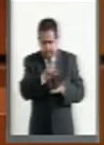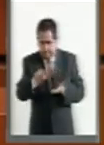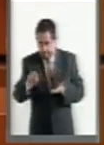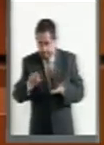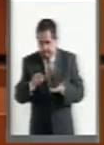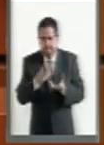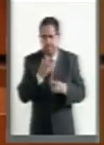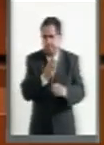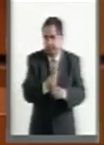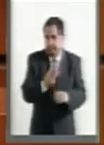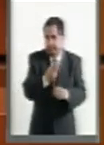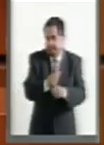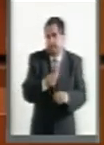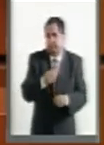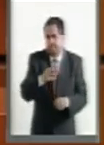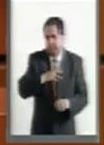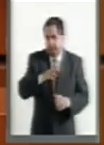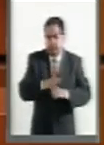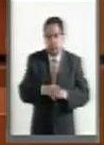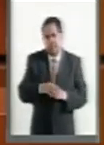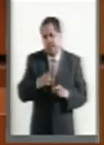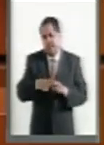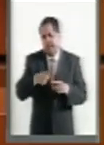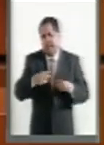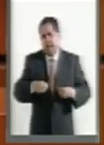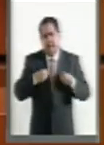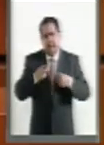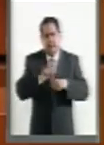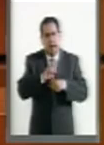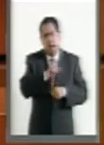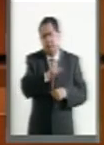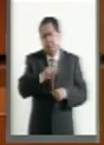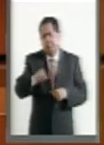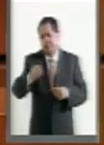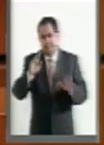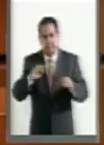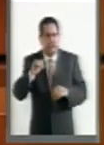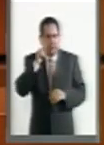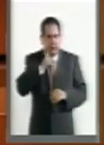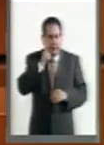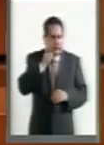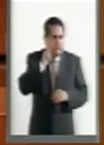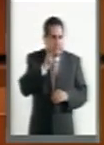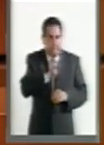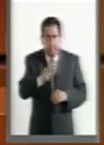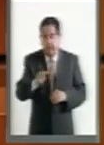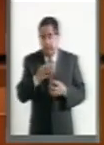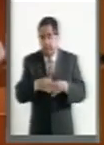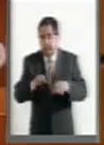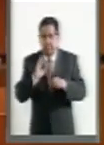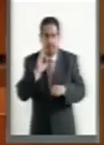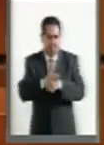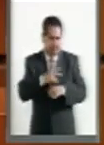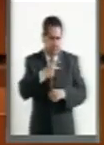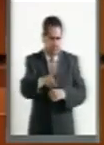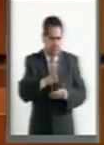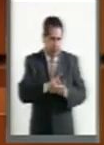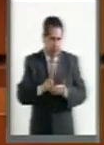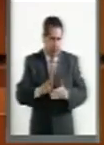En las diversas esferas de la vida cotidiana, en donde siempre se ha velado por el ejercicio pleno de sus derechos.